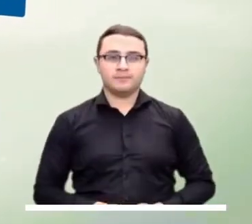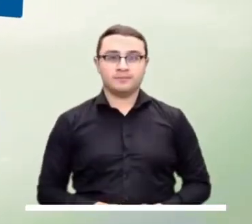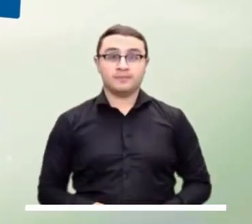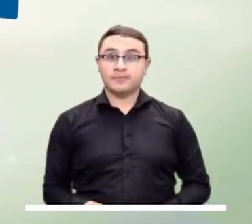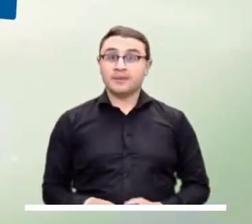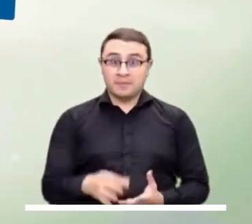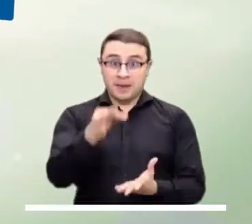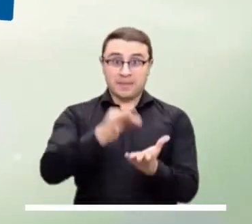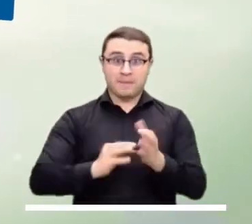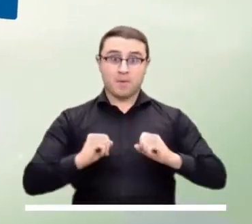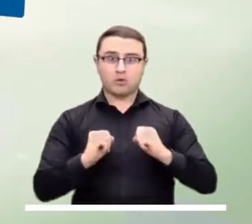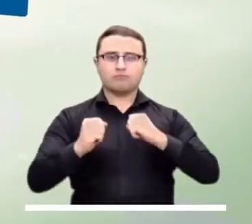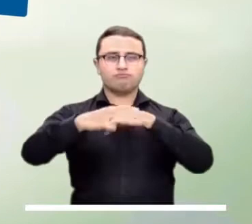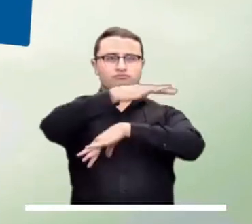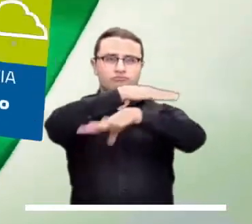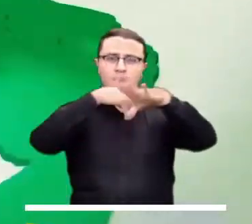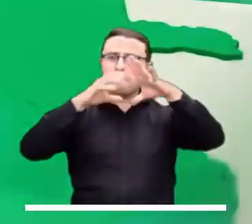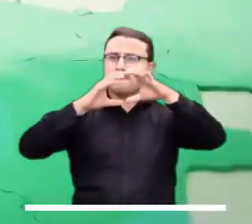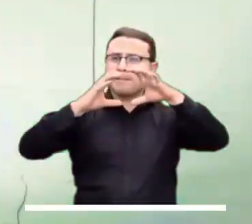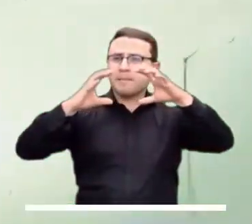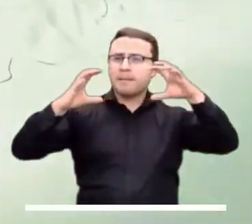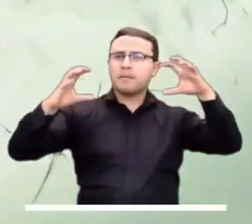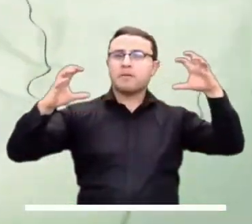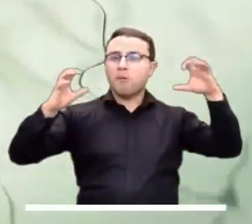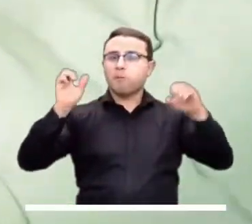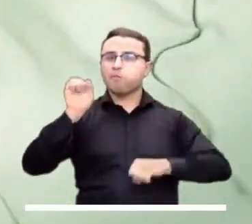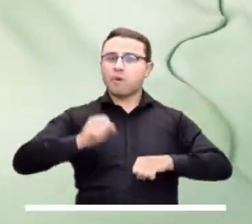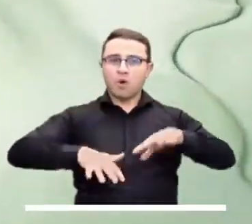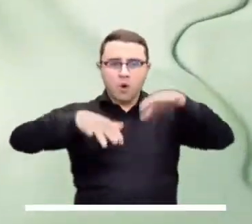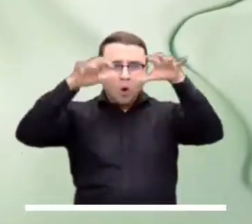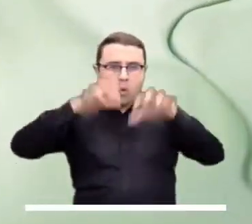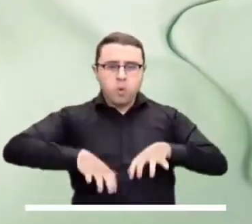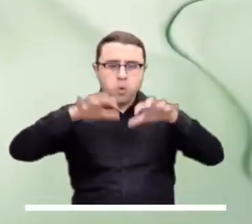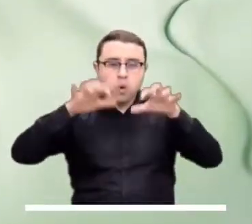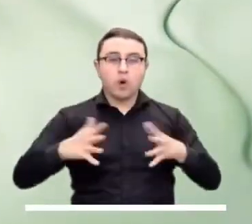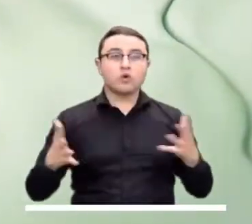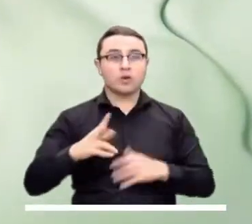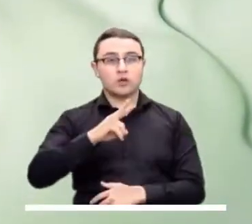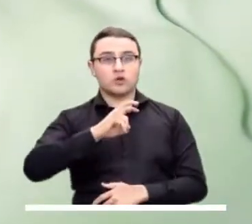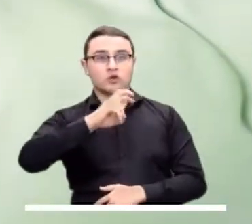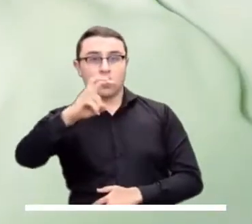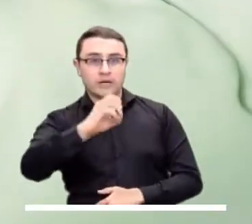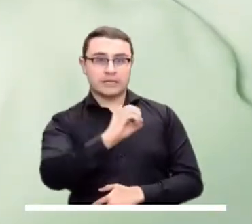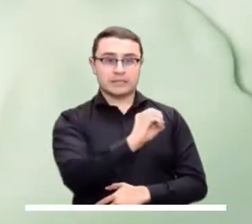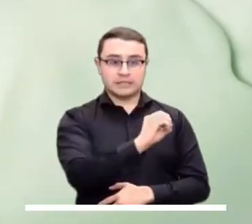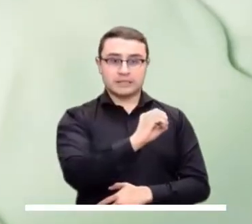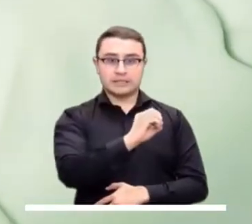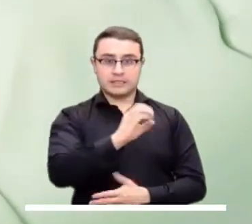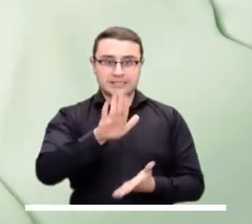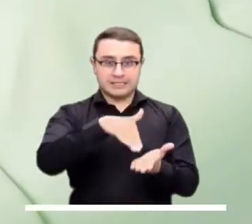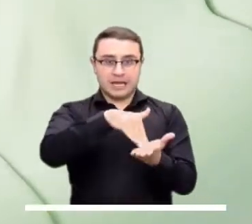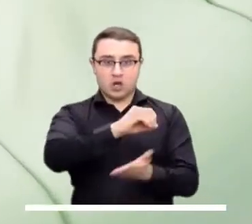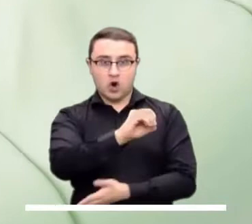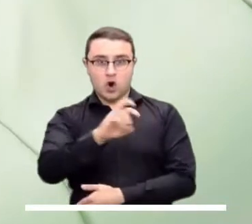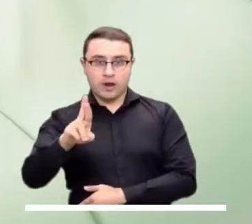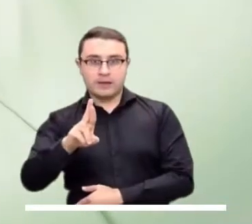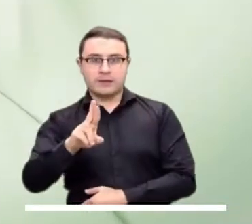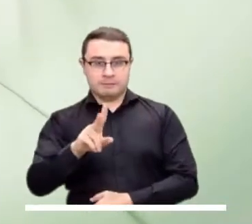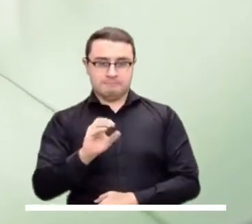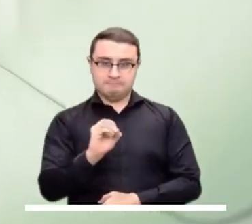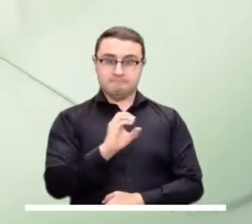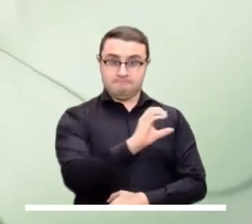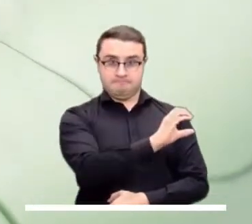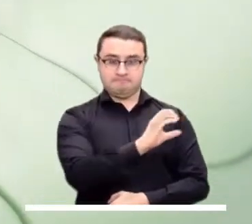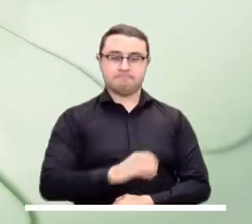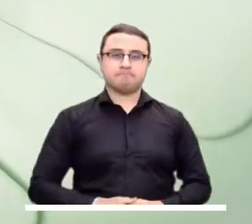Quetá y Putumayo. El cielo de la capital del país irá cubriéndose durante la tarde, por lo que no se descartan lluvias aisladas